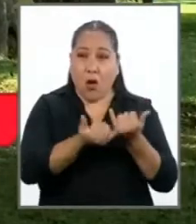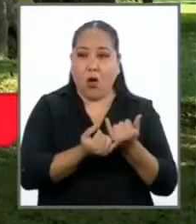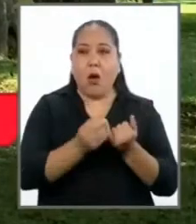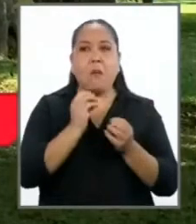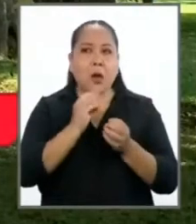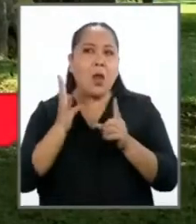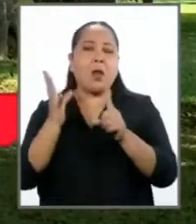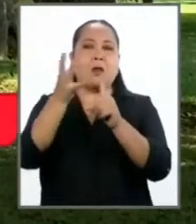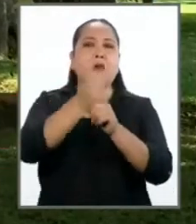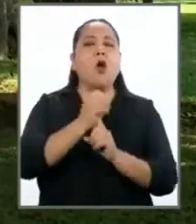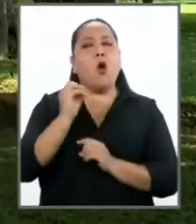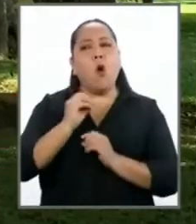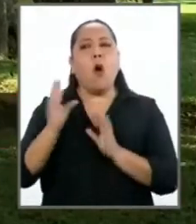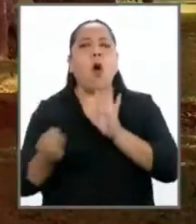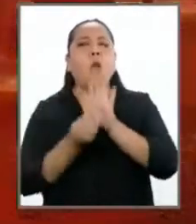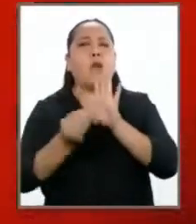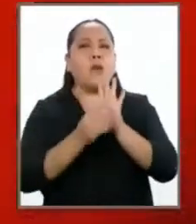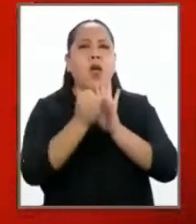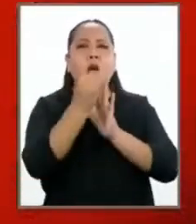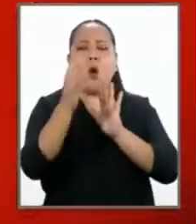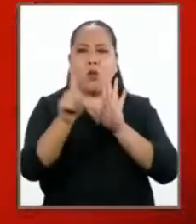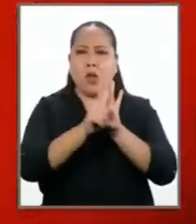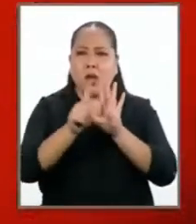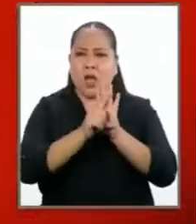constitucional o unas leyes serían suficientes?